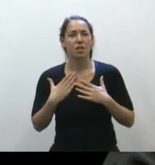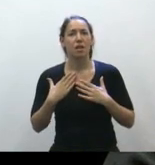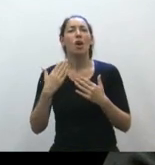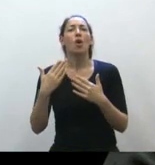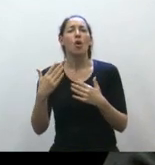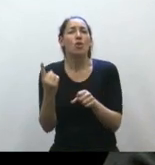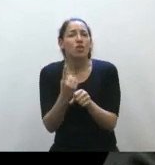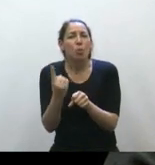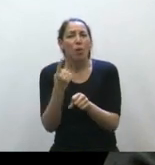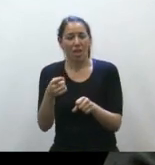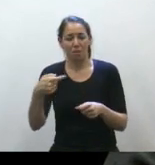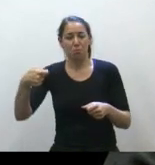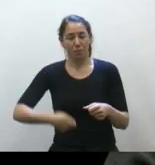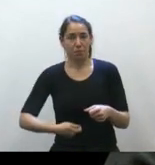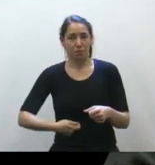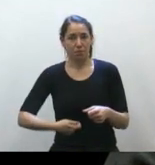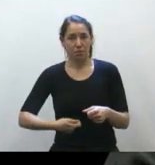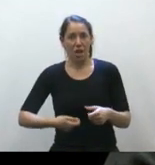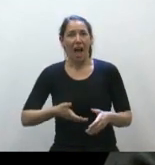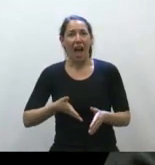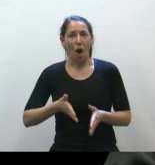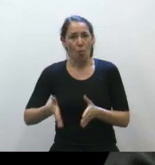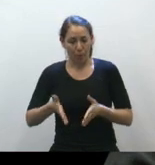arbitrariamente de la vida a un niño por nacer.